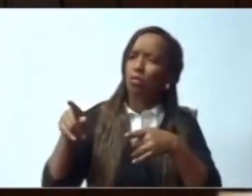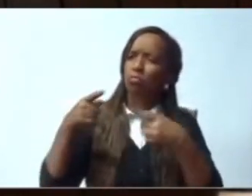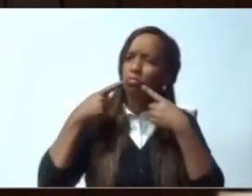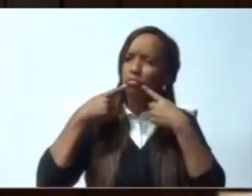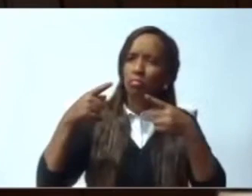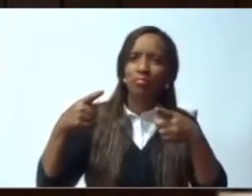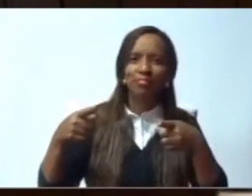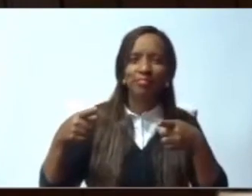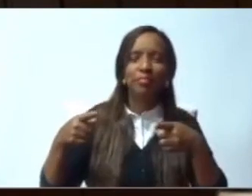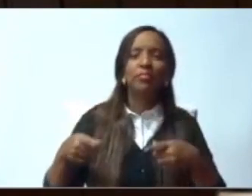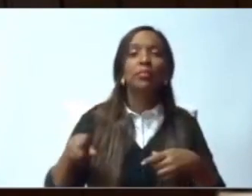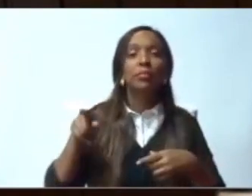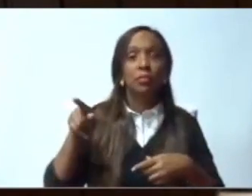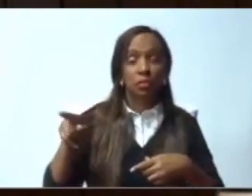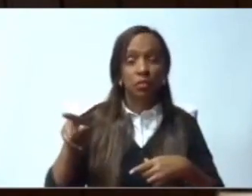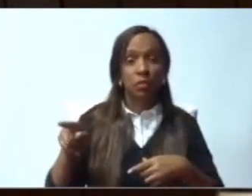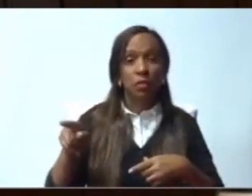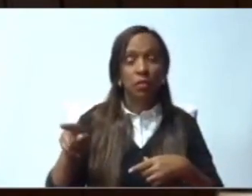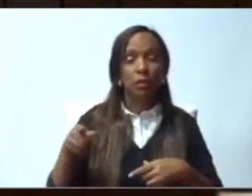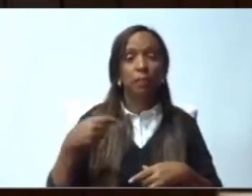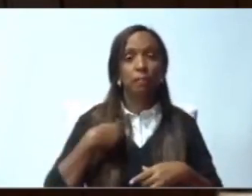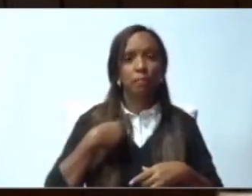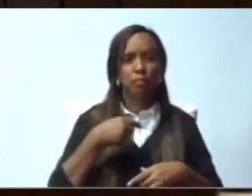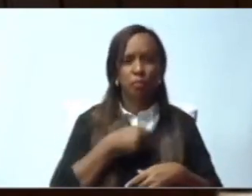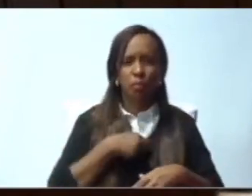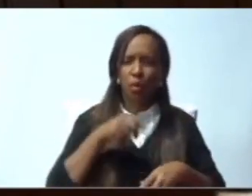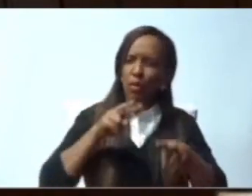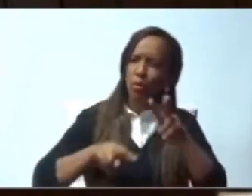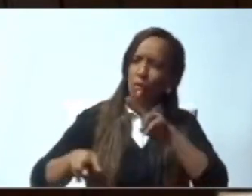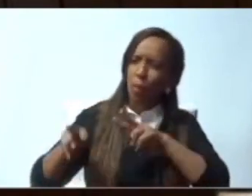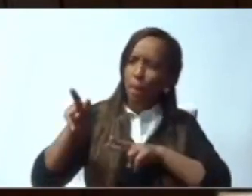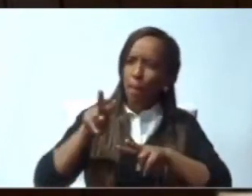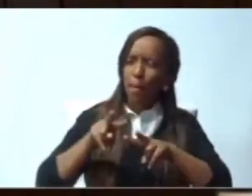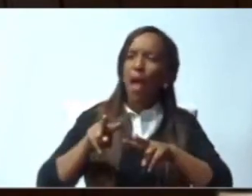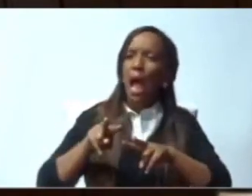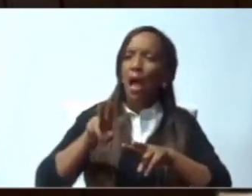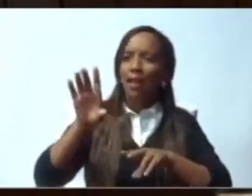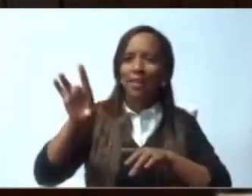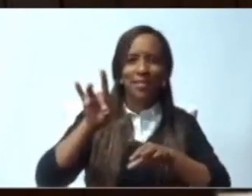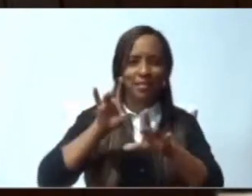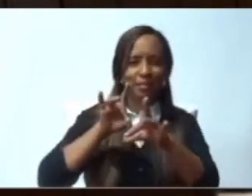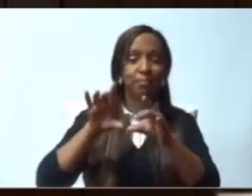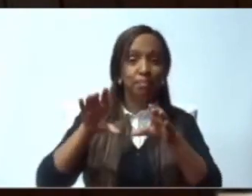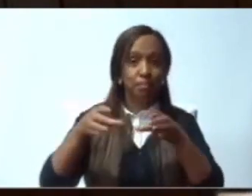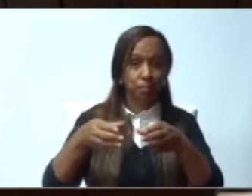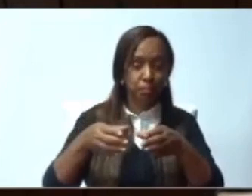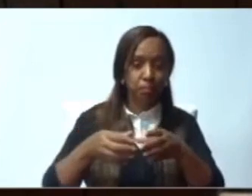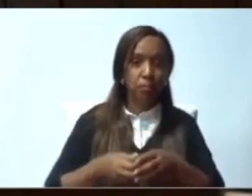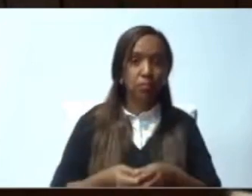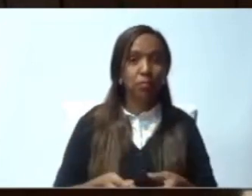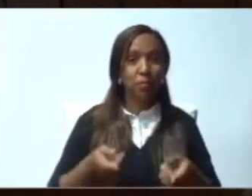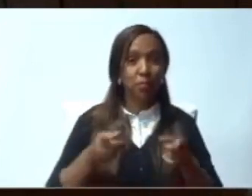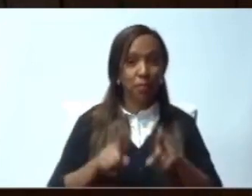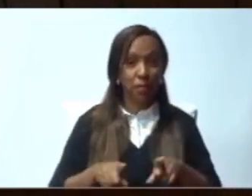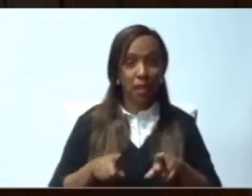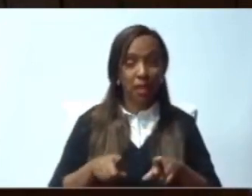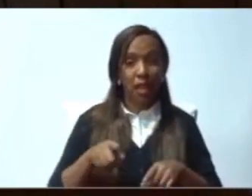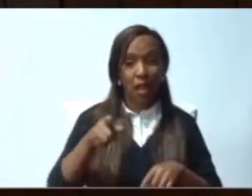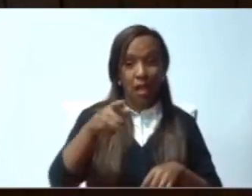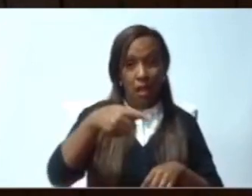situación de enfrentar discriminaciones, de enfrentar acciones